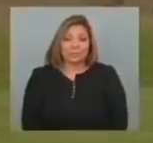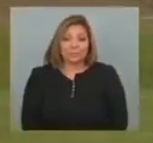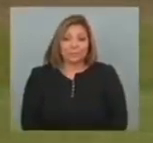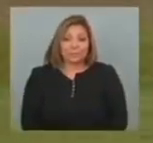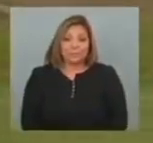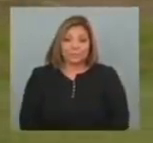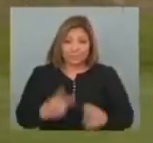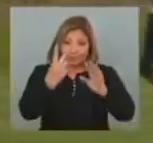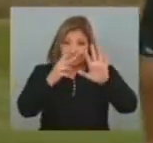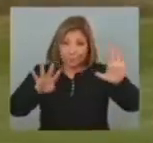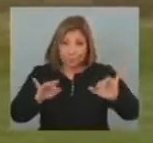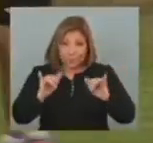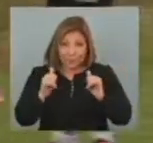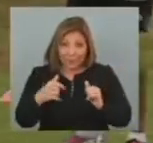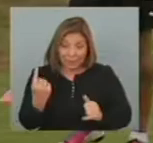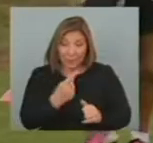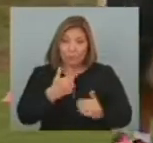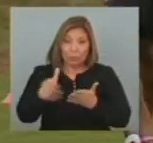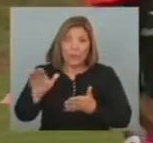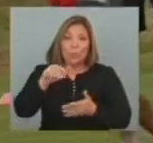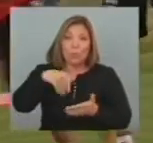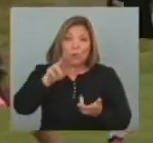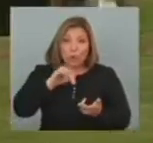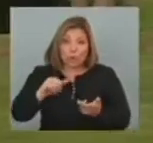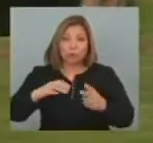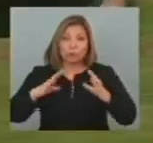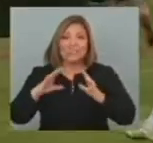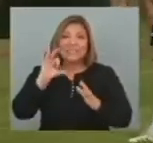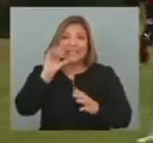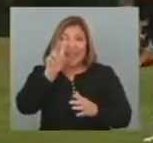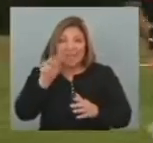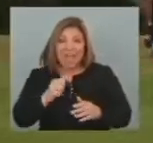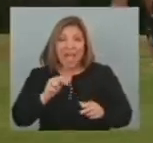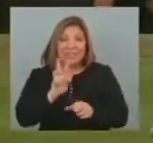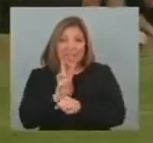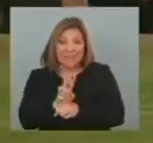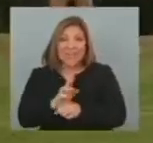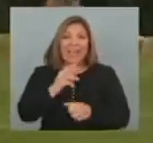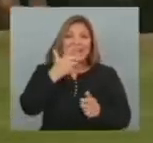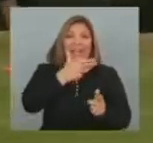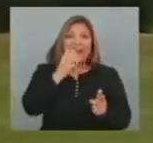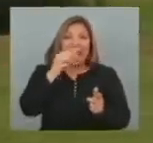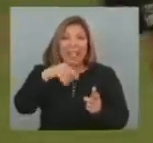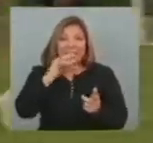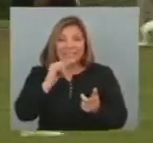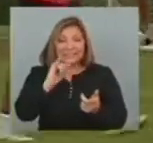De los 29 futbolistas Quedaron afuera Rodrigo Muñoz El arquero Alejandro Silva El defensa Y Abel Hernández El delantero Los convocados Portavares